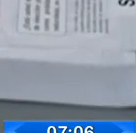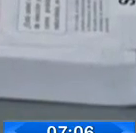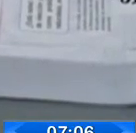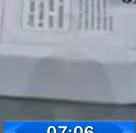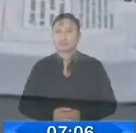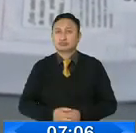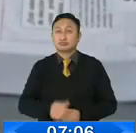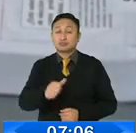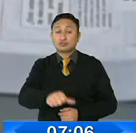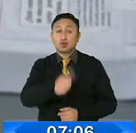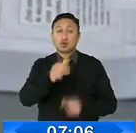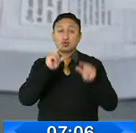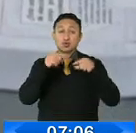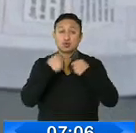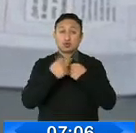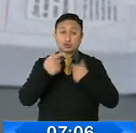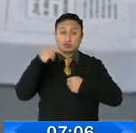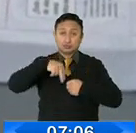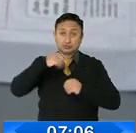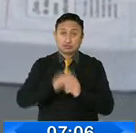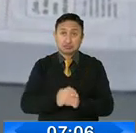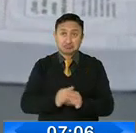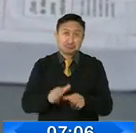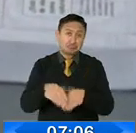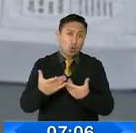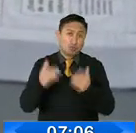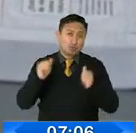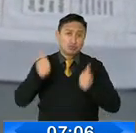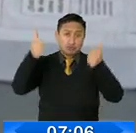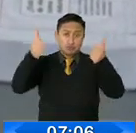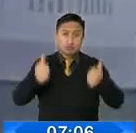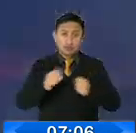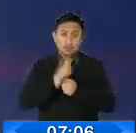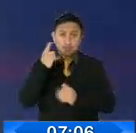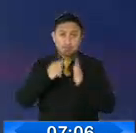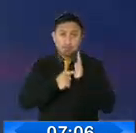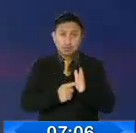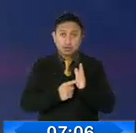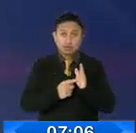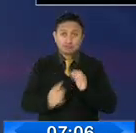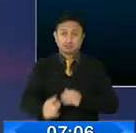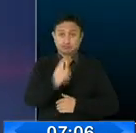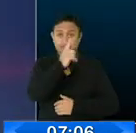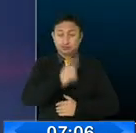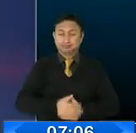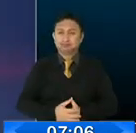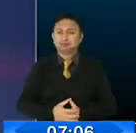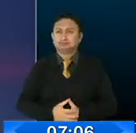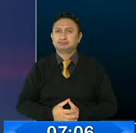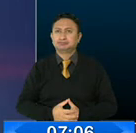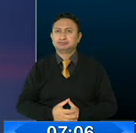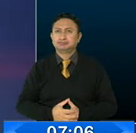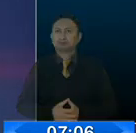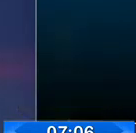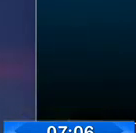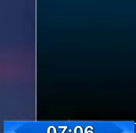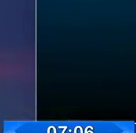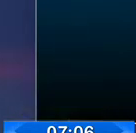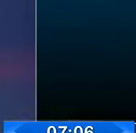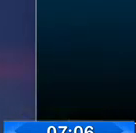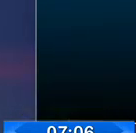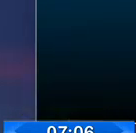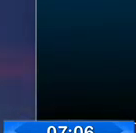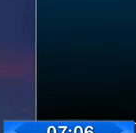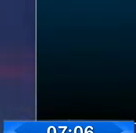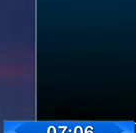nacionales que también plantean opciones presidenciales son el Partido Ecuatoriano Unido, con la dupla Provida de Gerson Almeida y